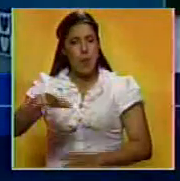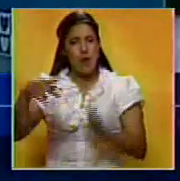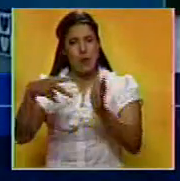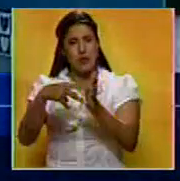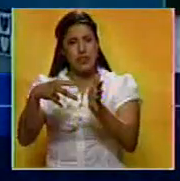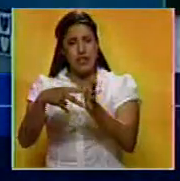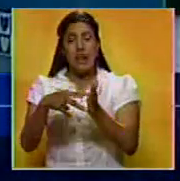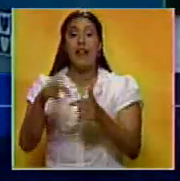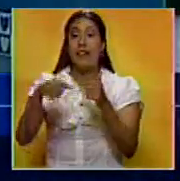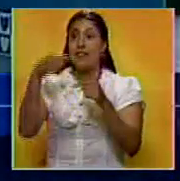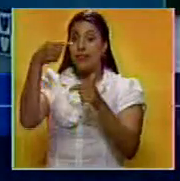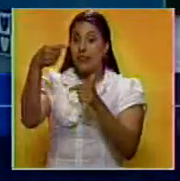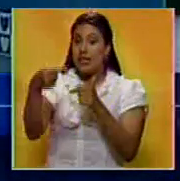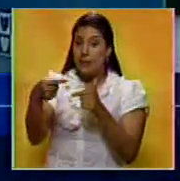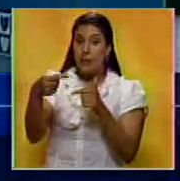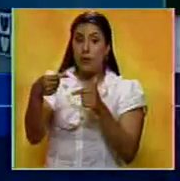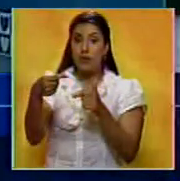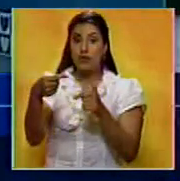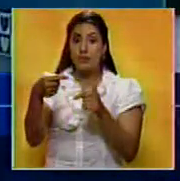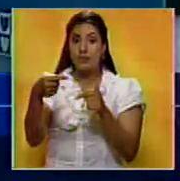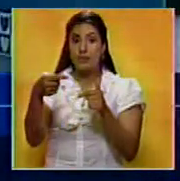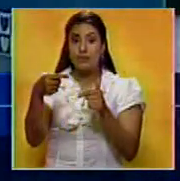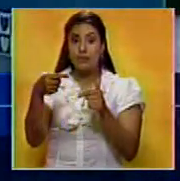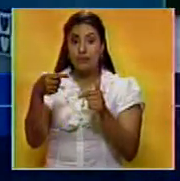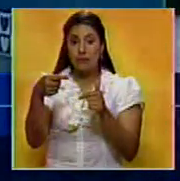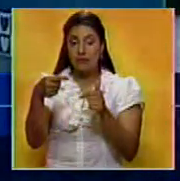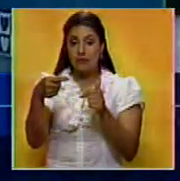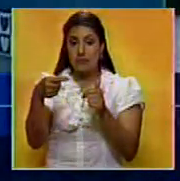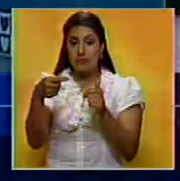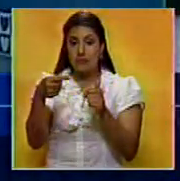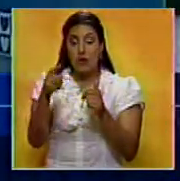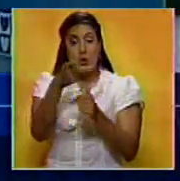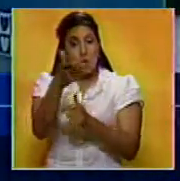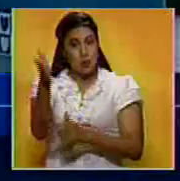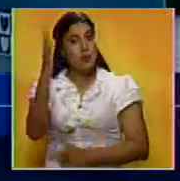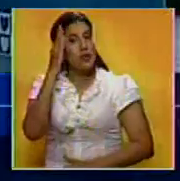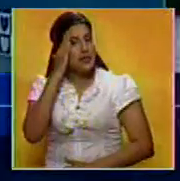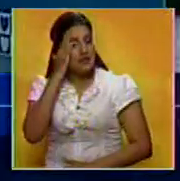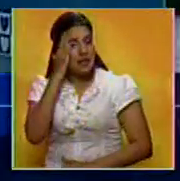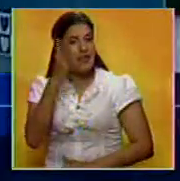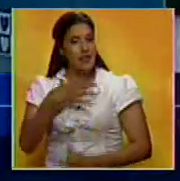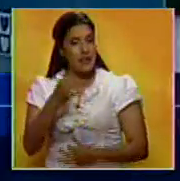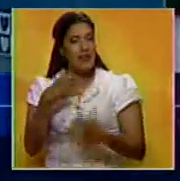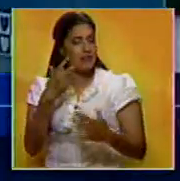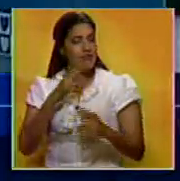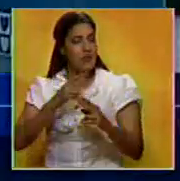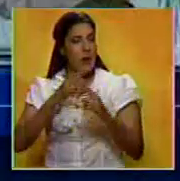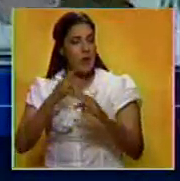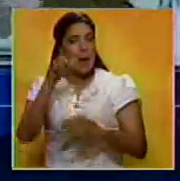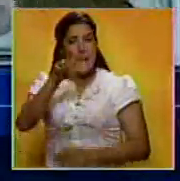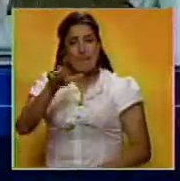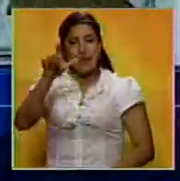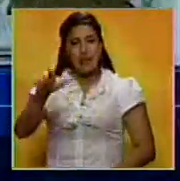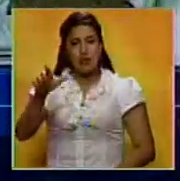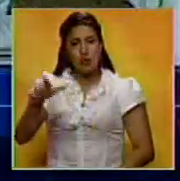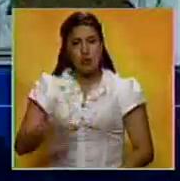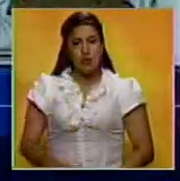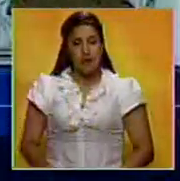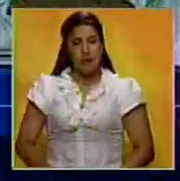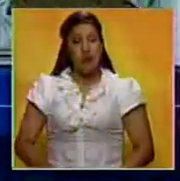de Siria. Después de eso, ustedes saben a qué intereses responde gente como esta.